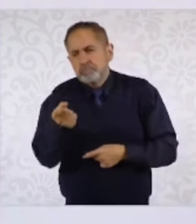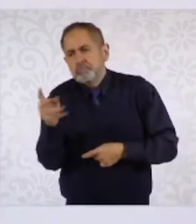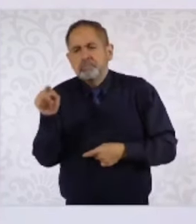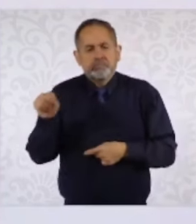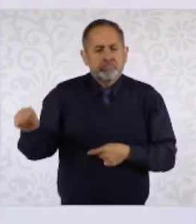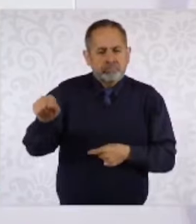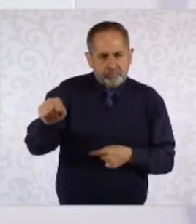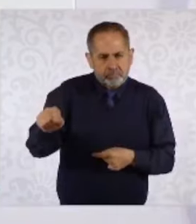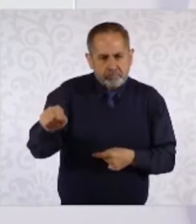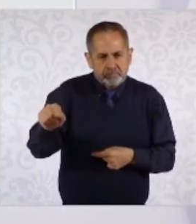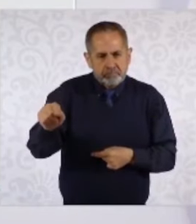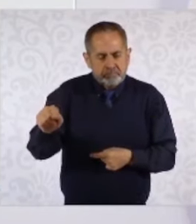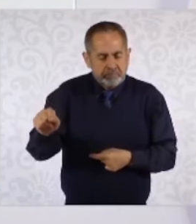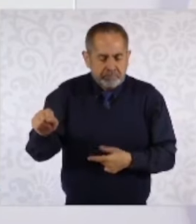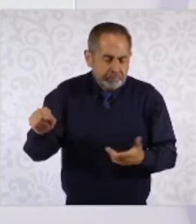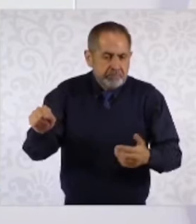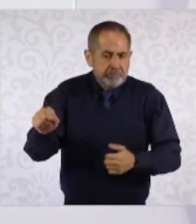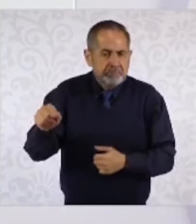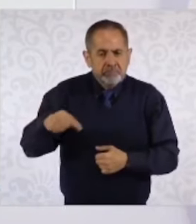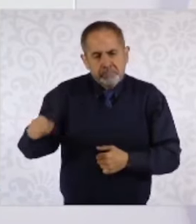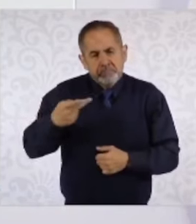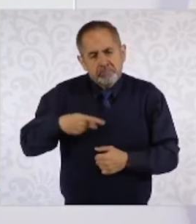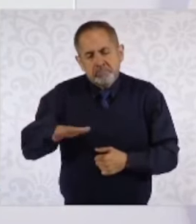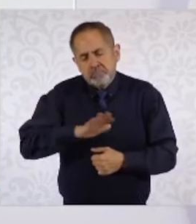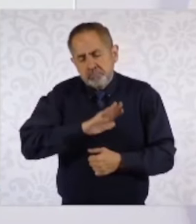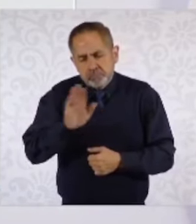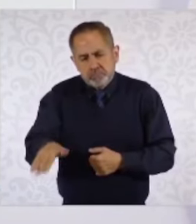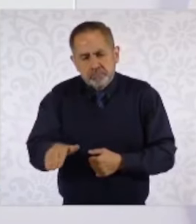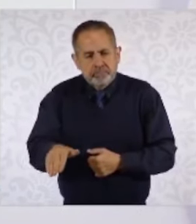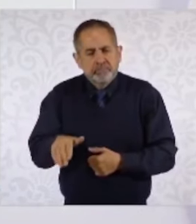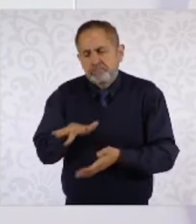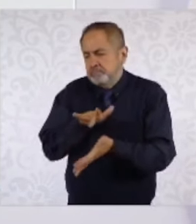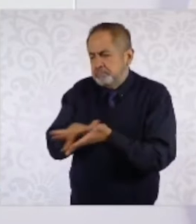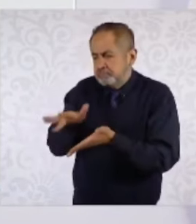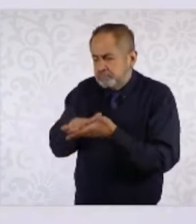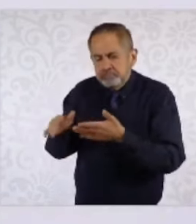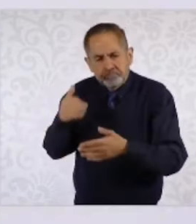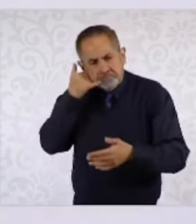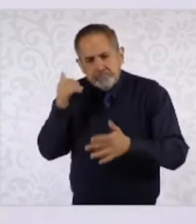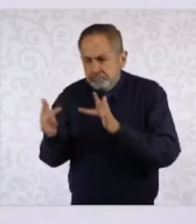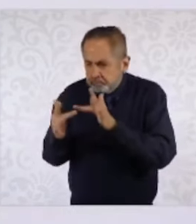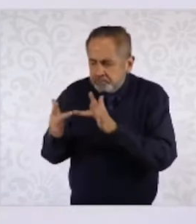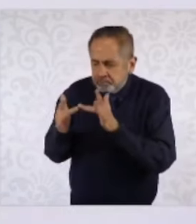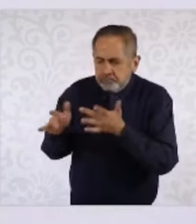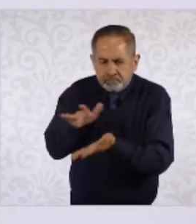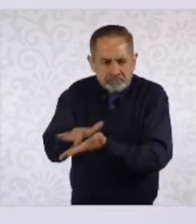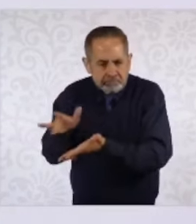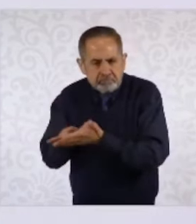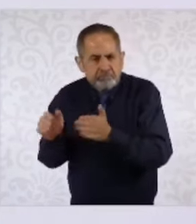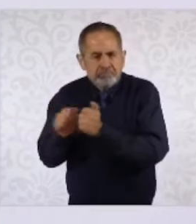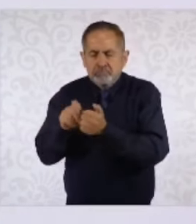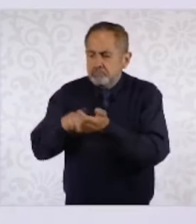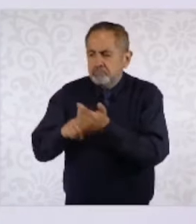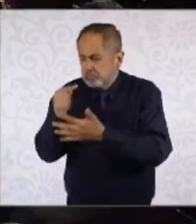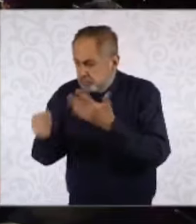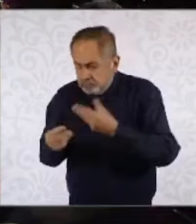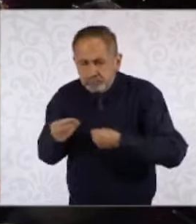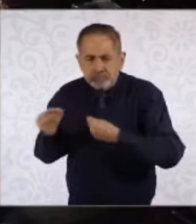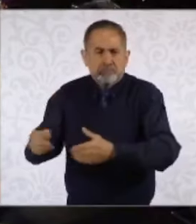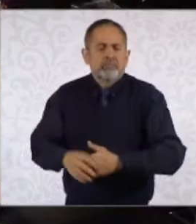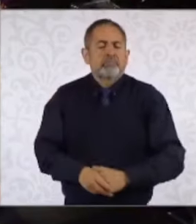que fallecieron y en contacto con todo lo que se requiere.